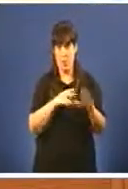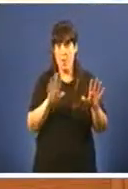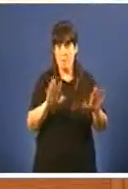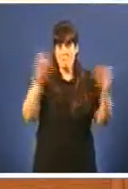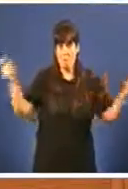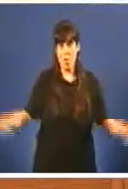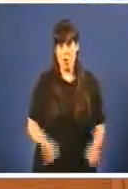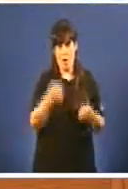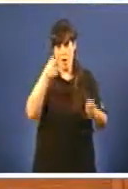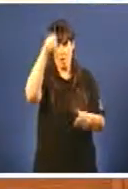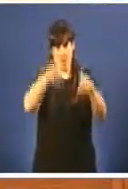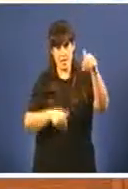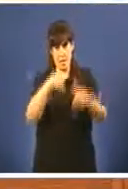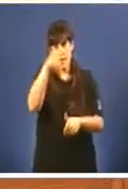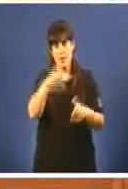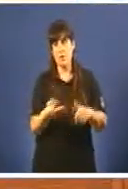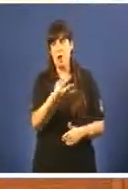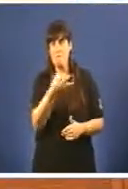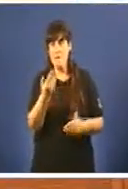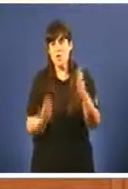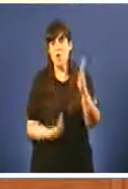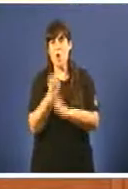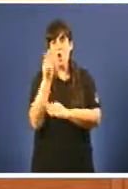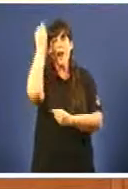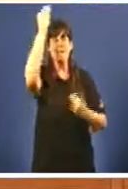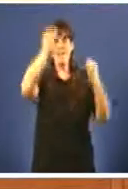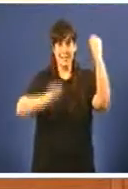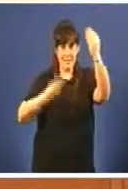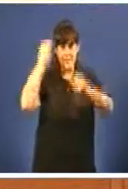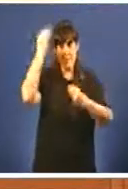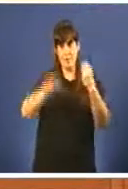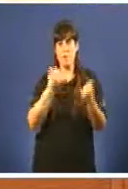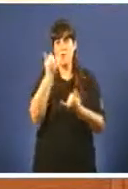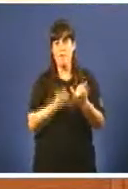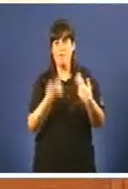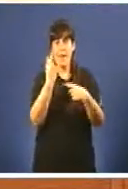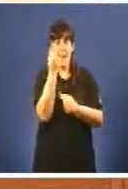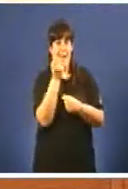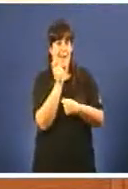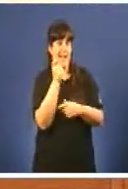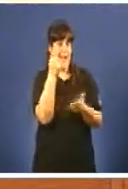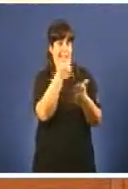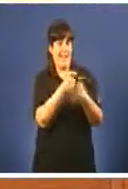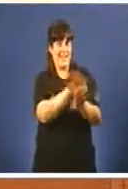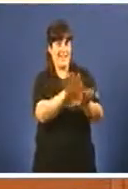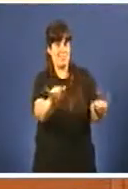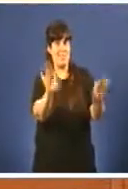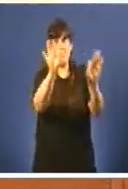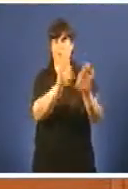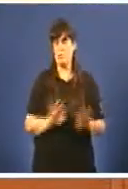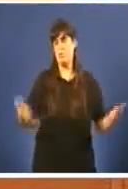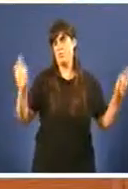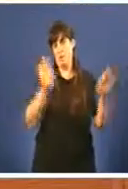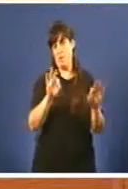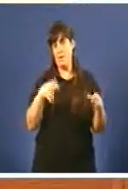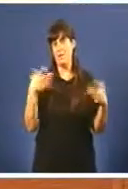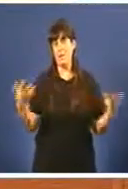xornada de reflexión sen ninguna medida de indemnización para poder ocupar os terreos En desde logo, o Conselho da